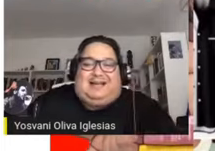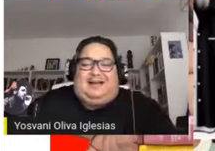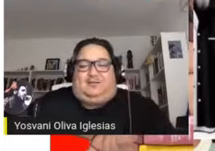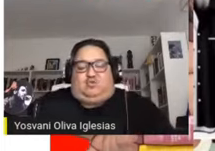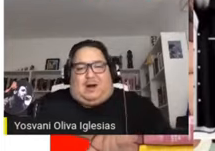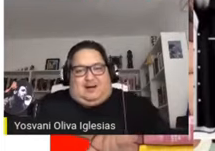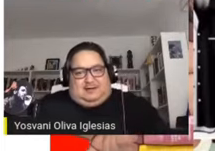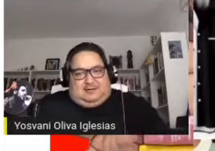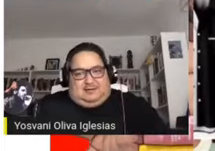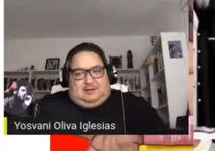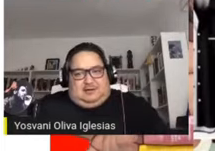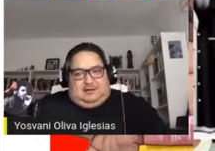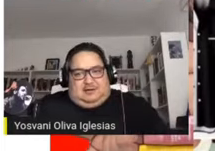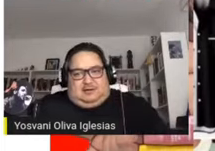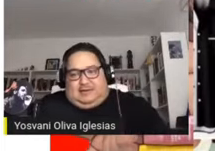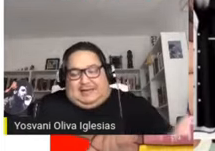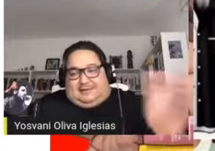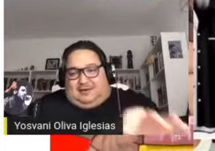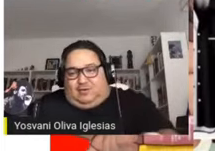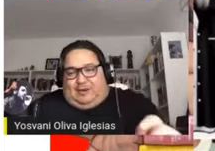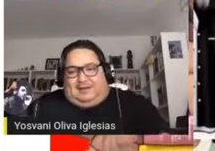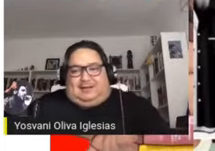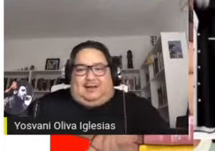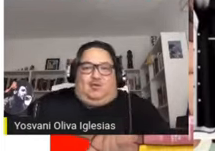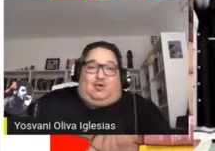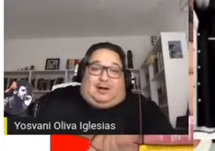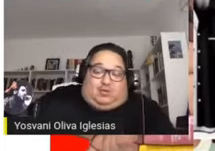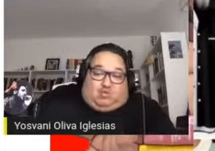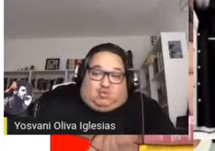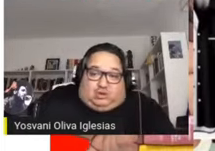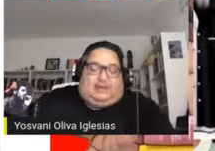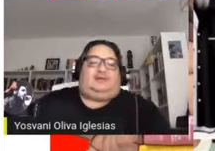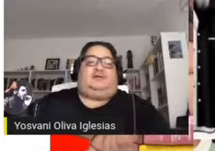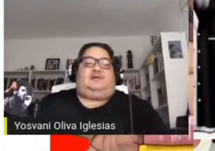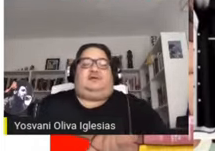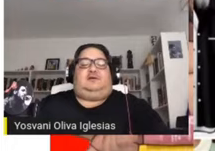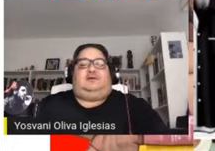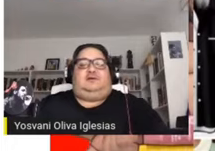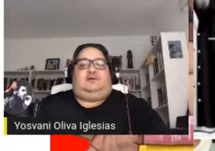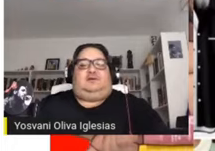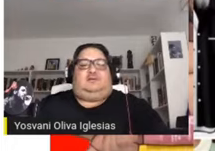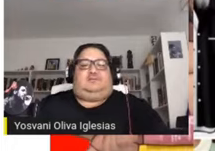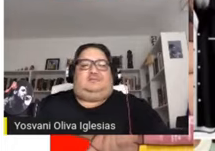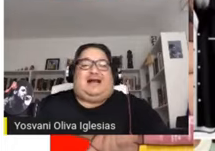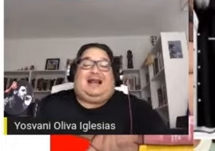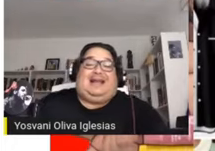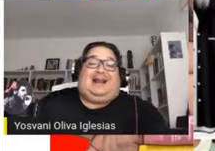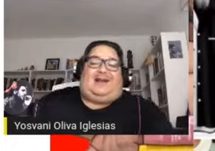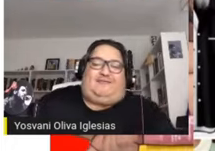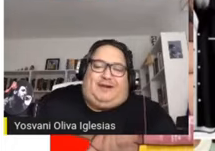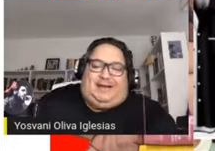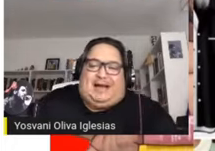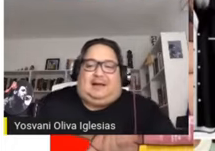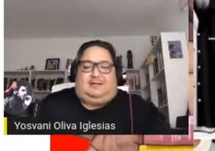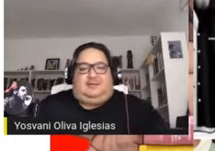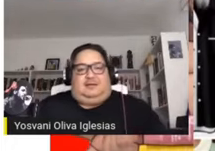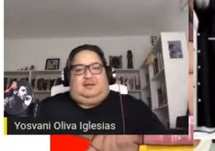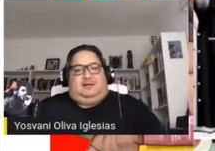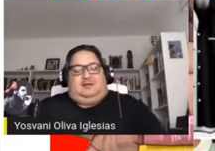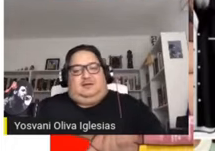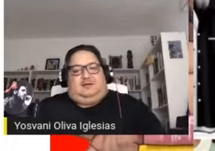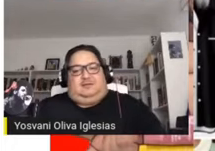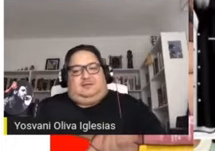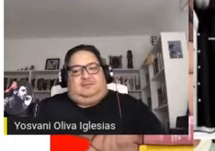intelectual, el siglo XX lo reduce a la Guerra Fría,